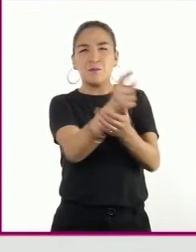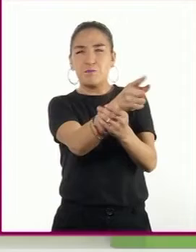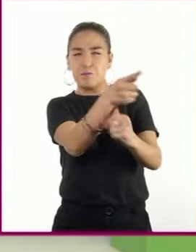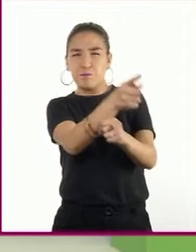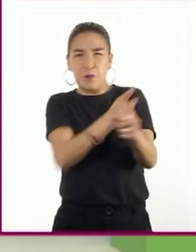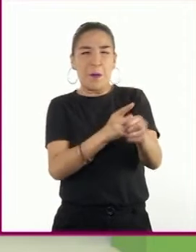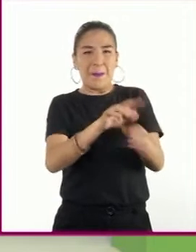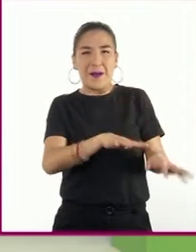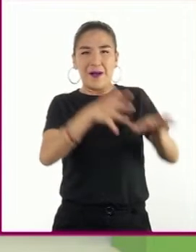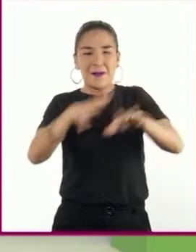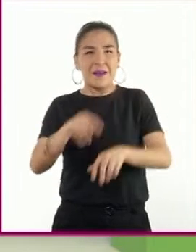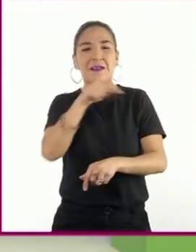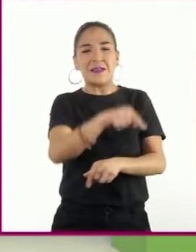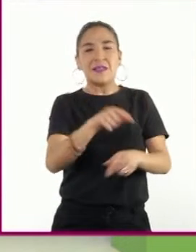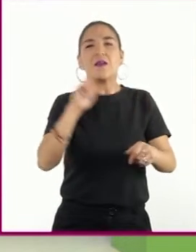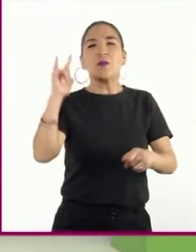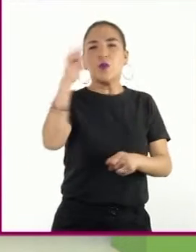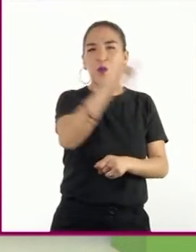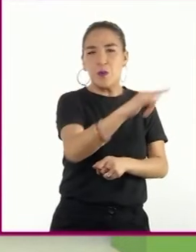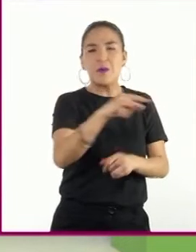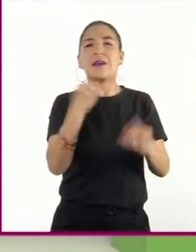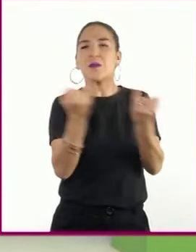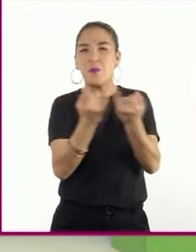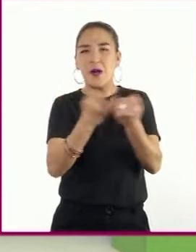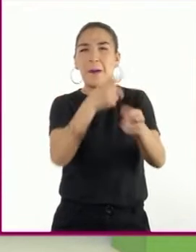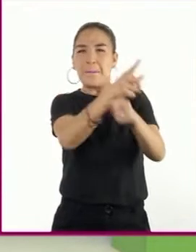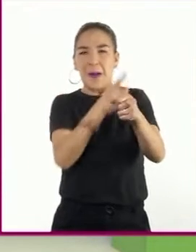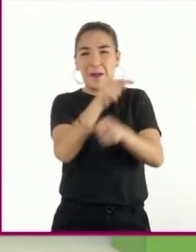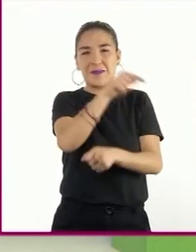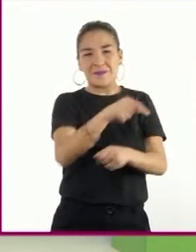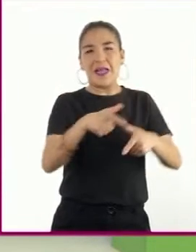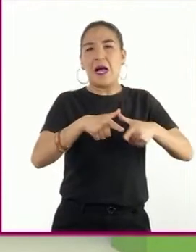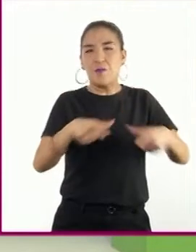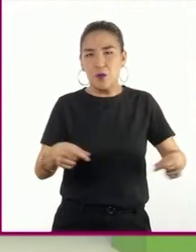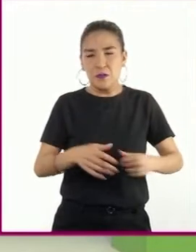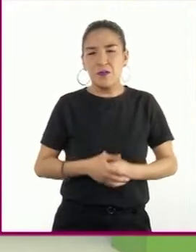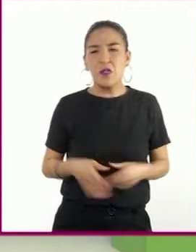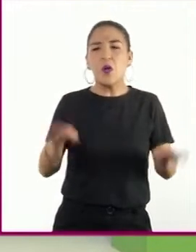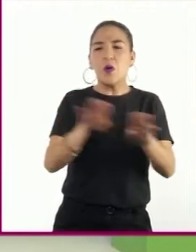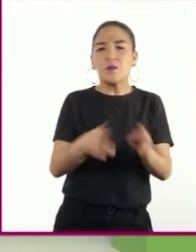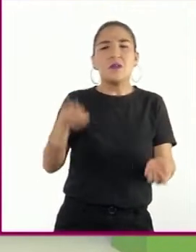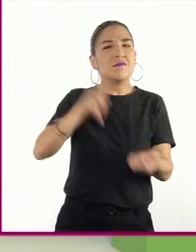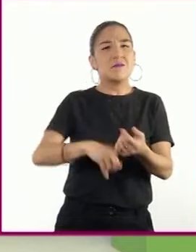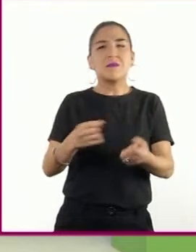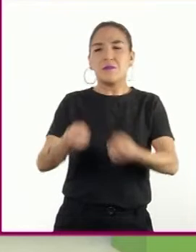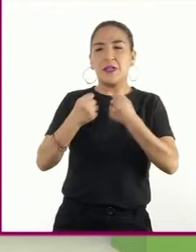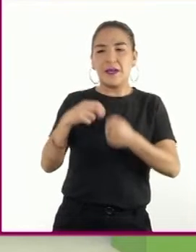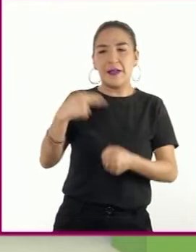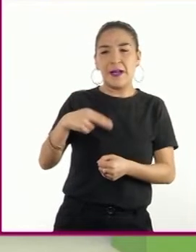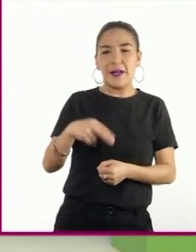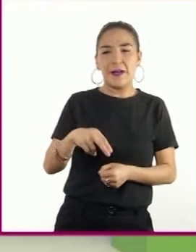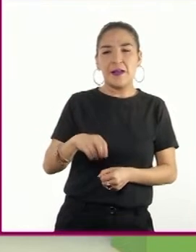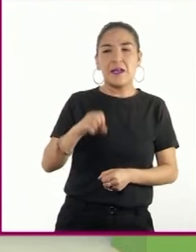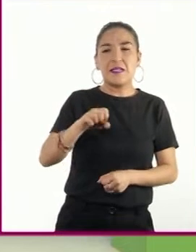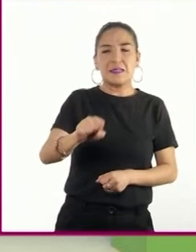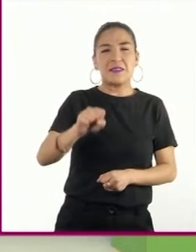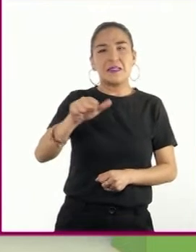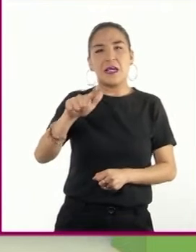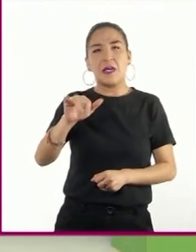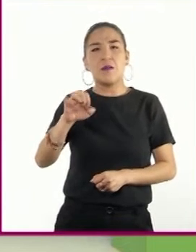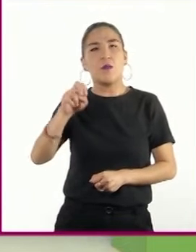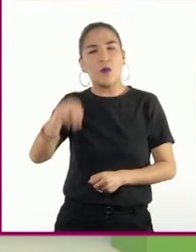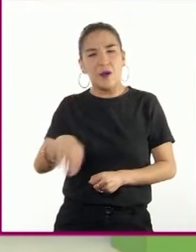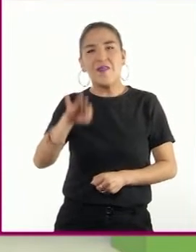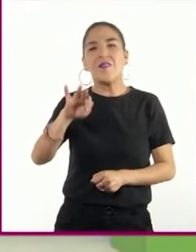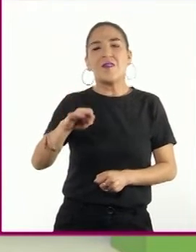batalla aeronaval de Midway. Tomaron la ofensiva apoderándose de las islas Salomón y las Filipinas.